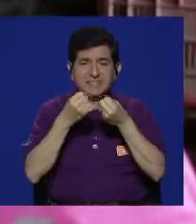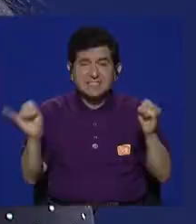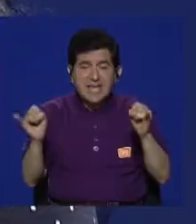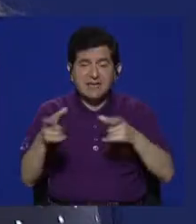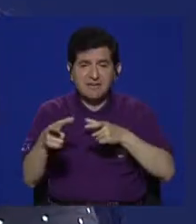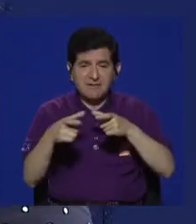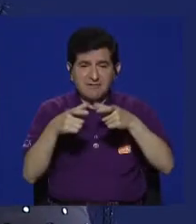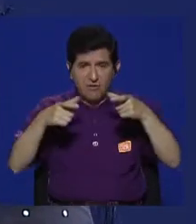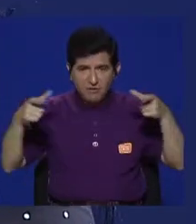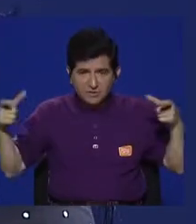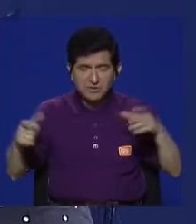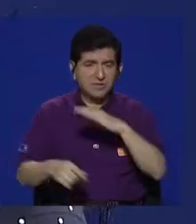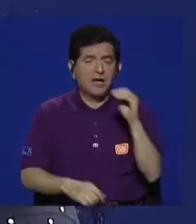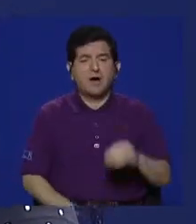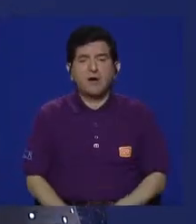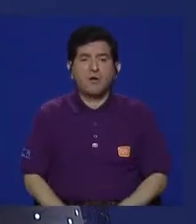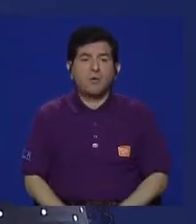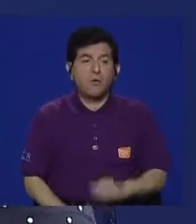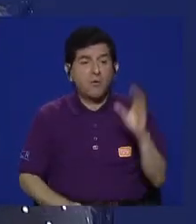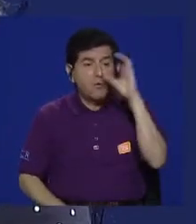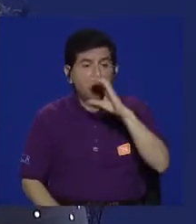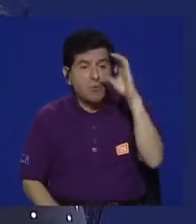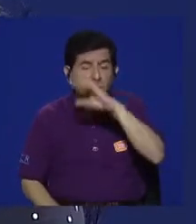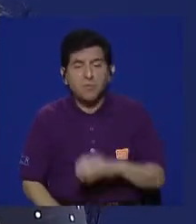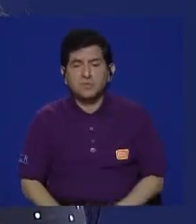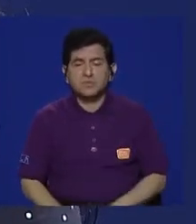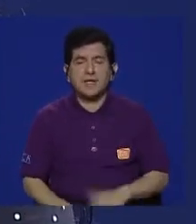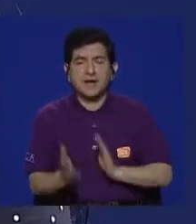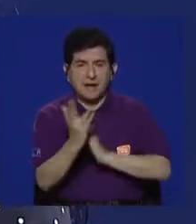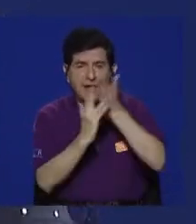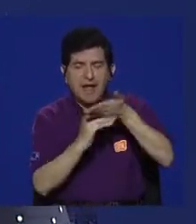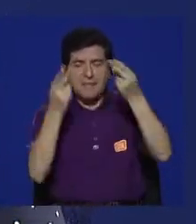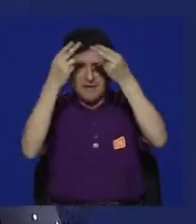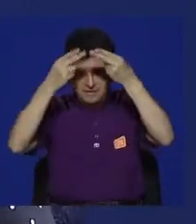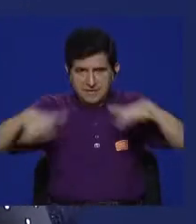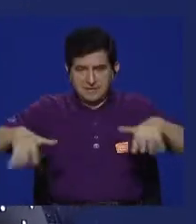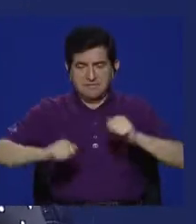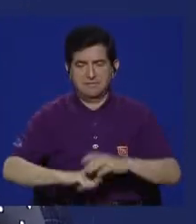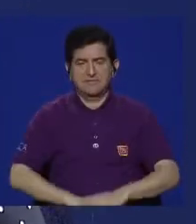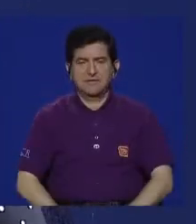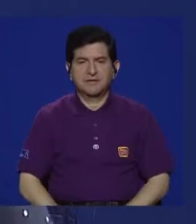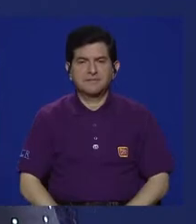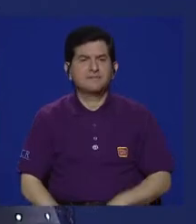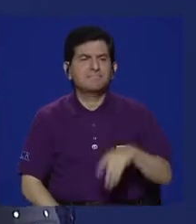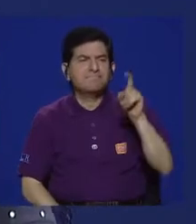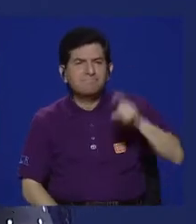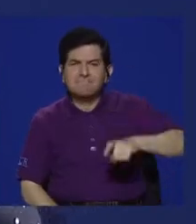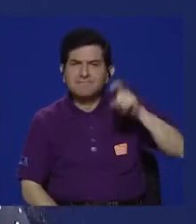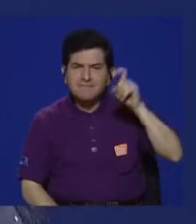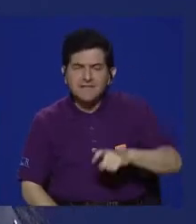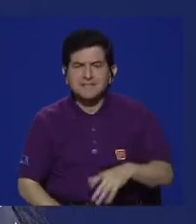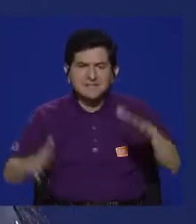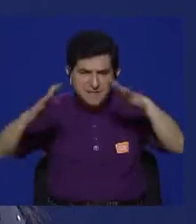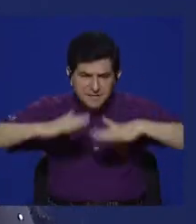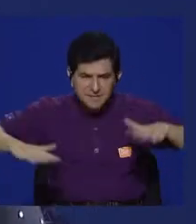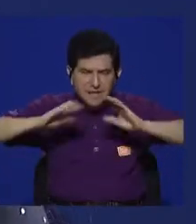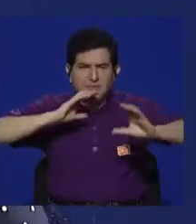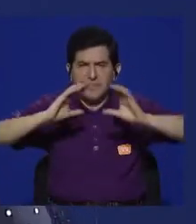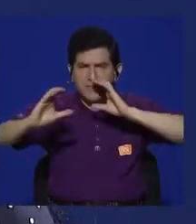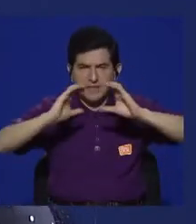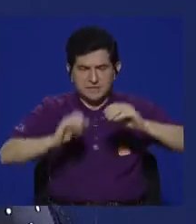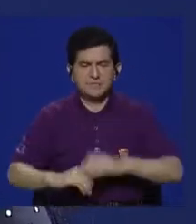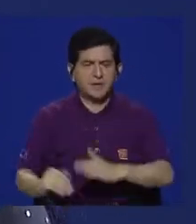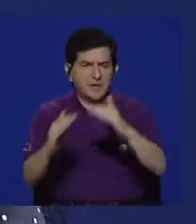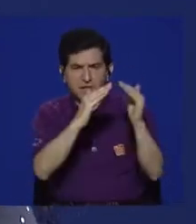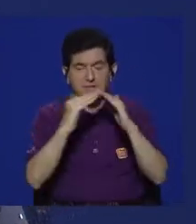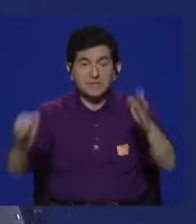transmiten sin frecuencia o emisoras que lo que hacen es buscar cómo pautar a través de Internet. Entonces, la necesidad de